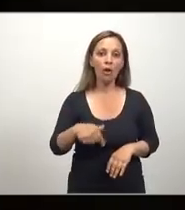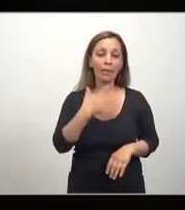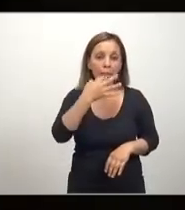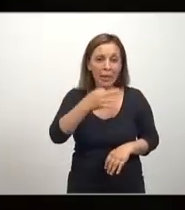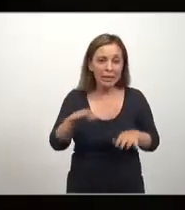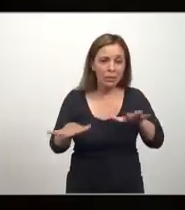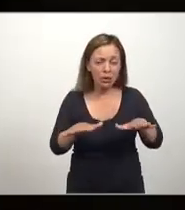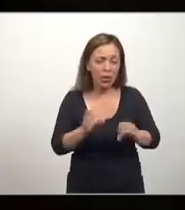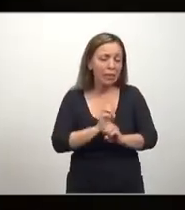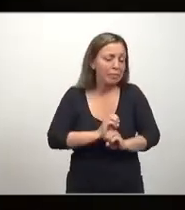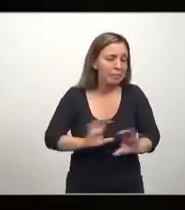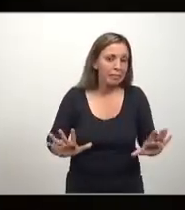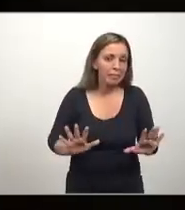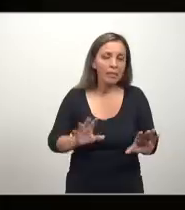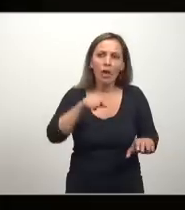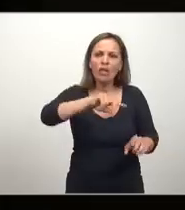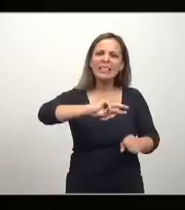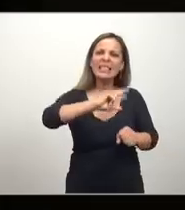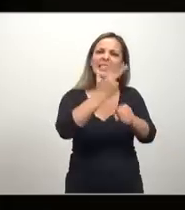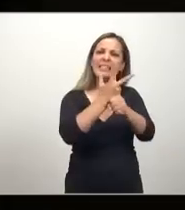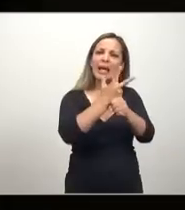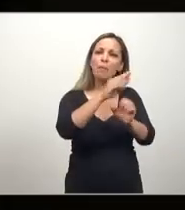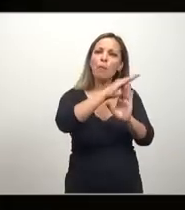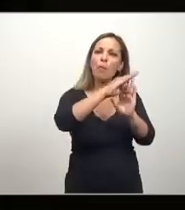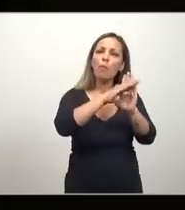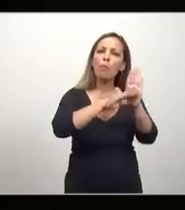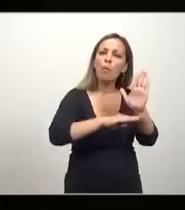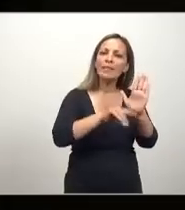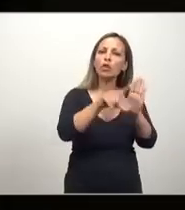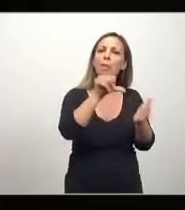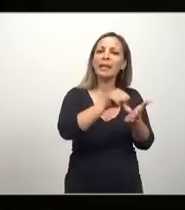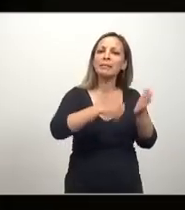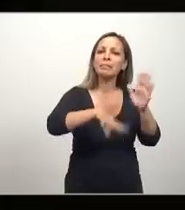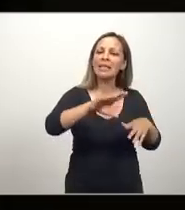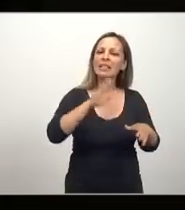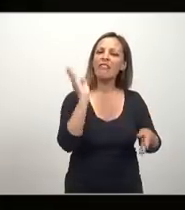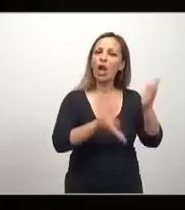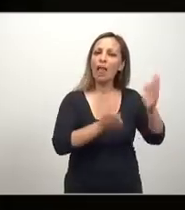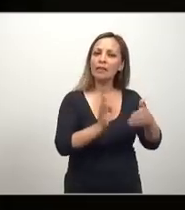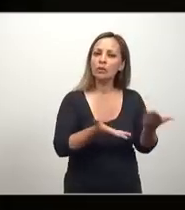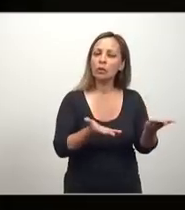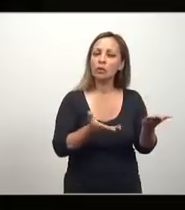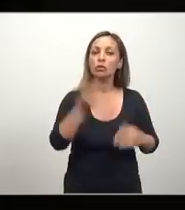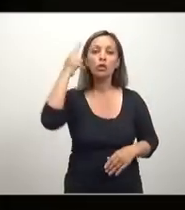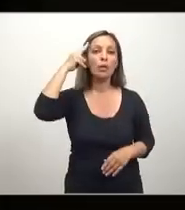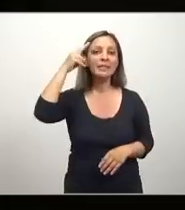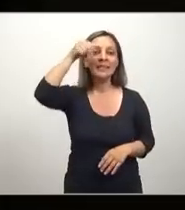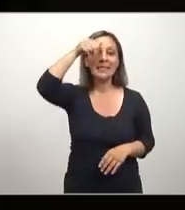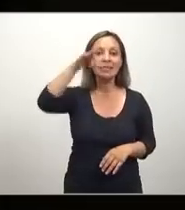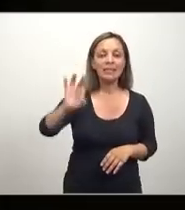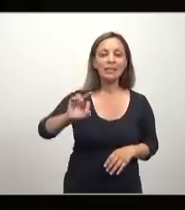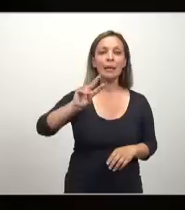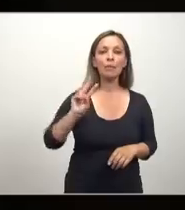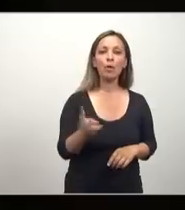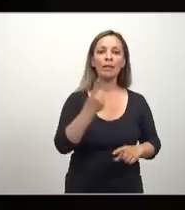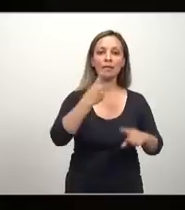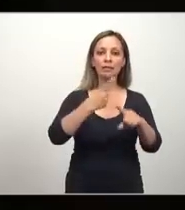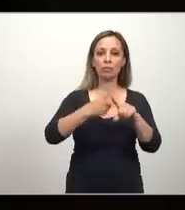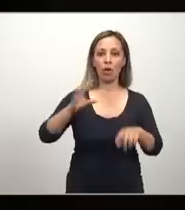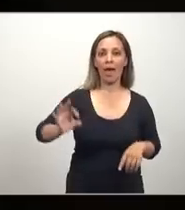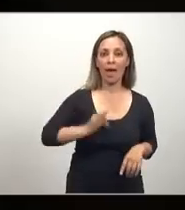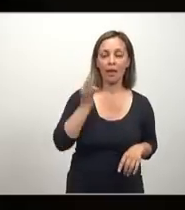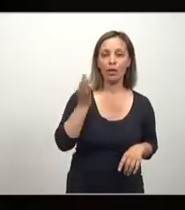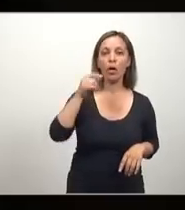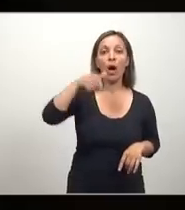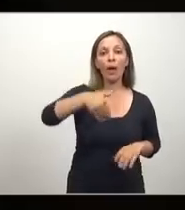dramático, hoy estamos como el tercero más violento. Yo dejé al país con 960 muertes por año, este año